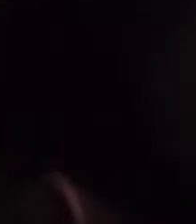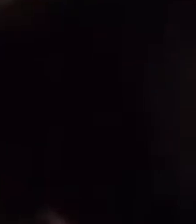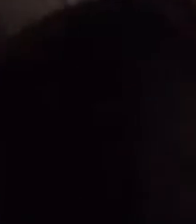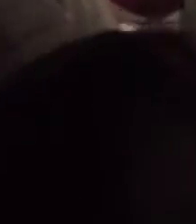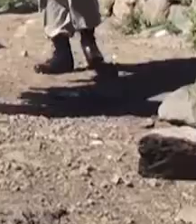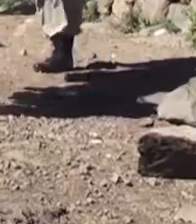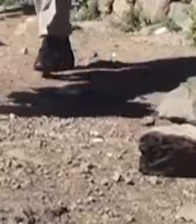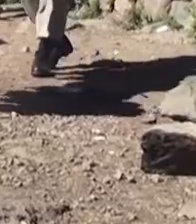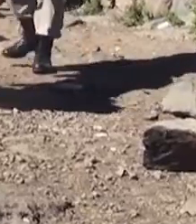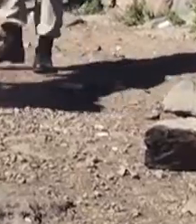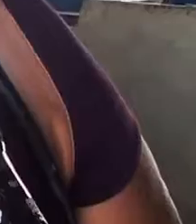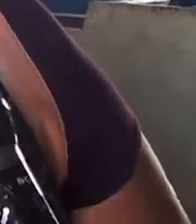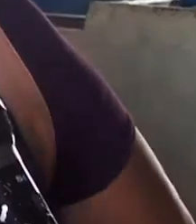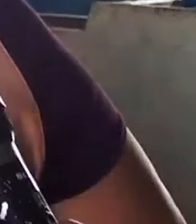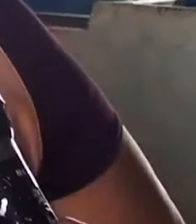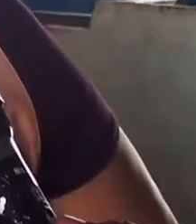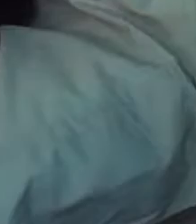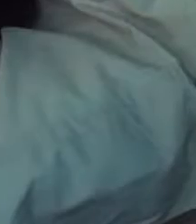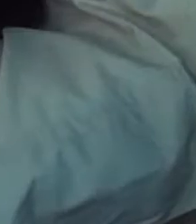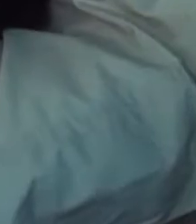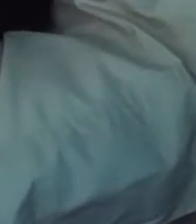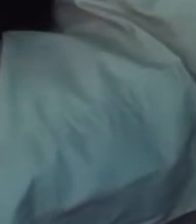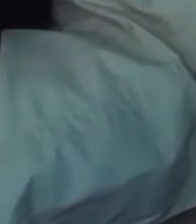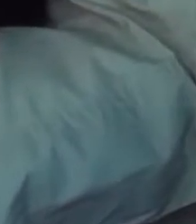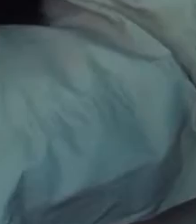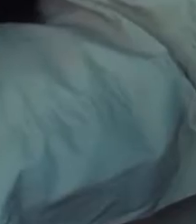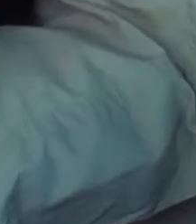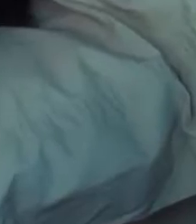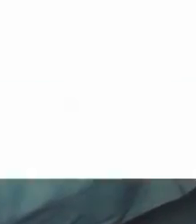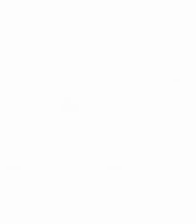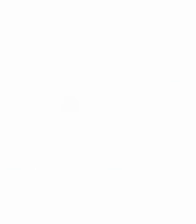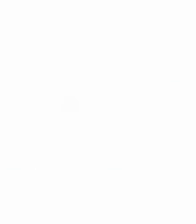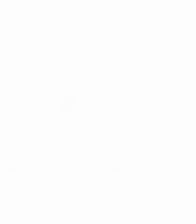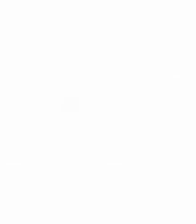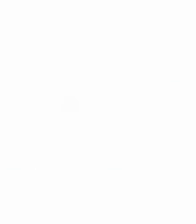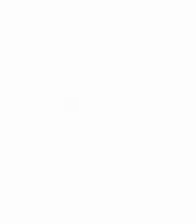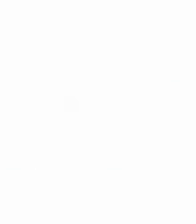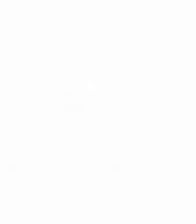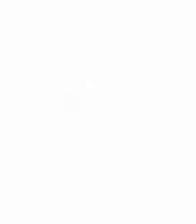Fue buena la atención, excelente. Yo lo llamé y rapidito vinieron.